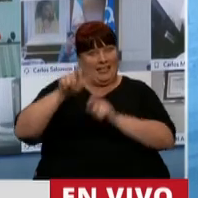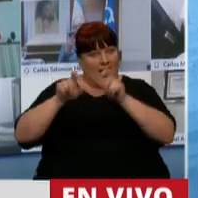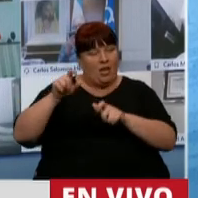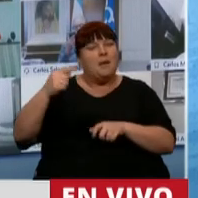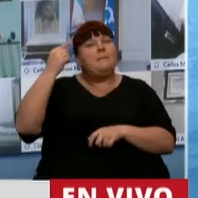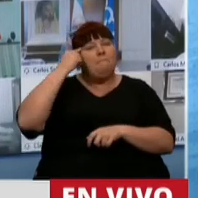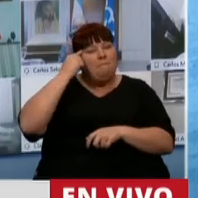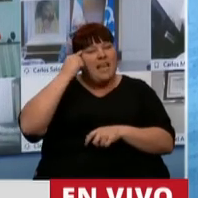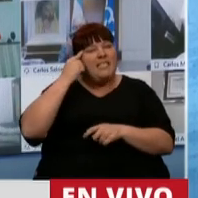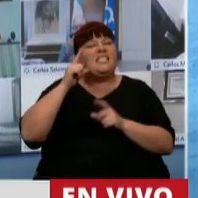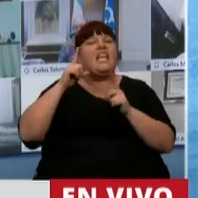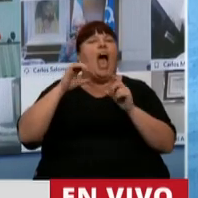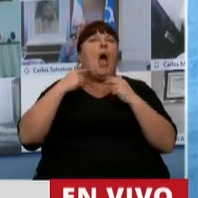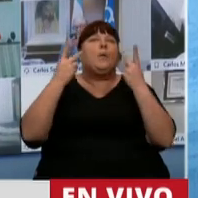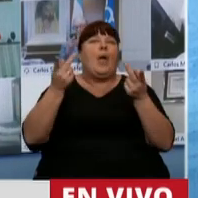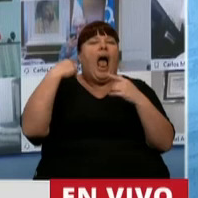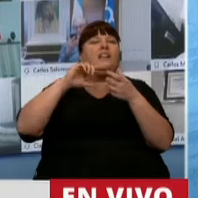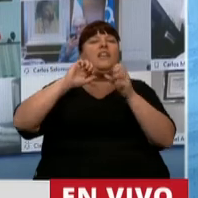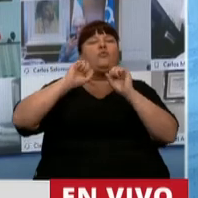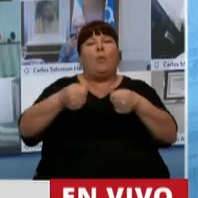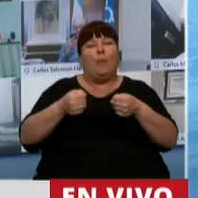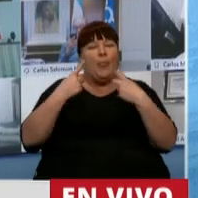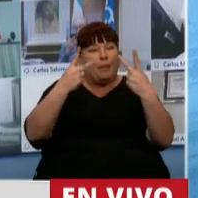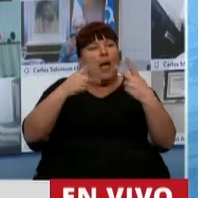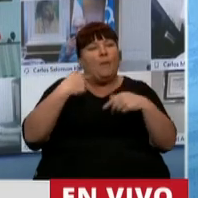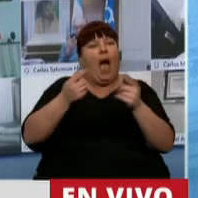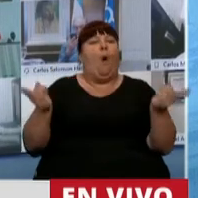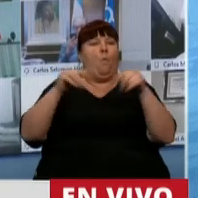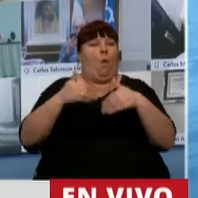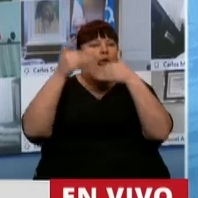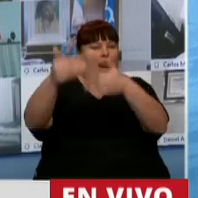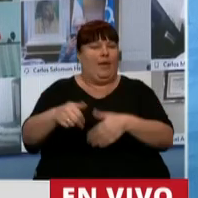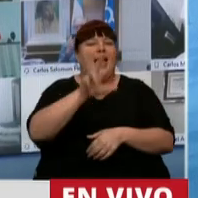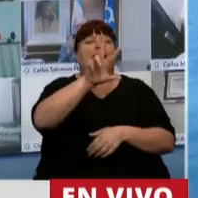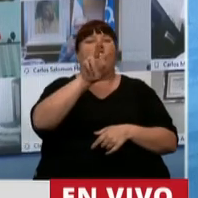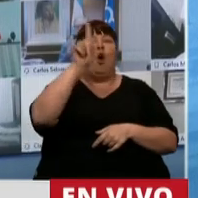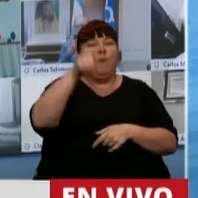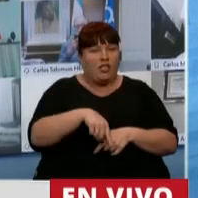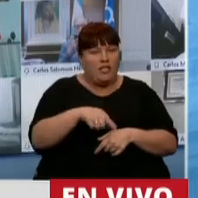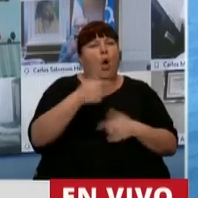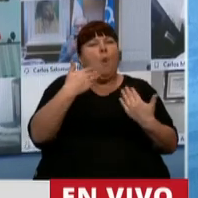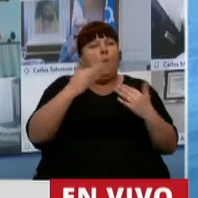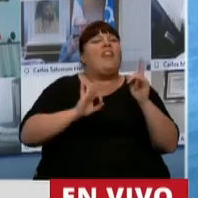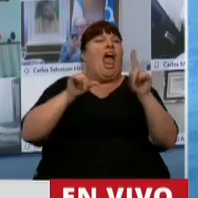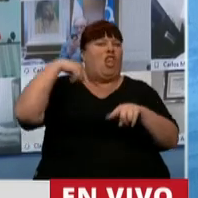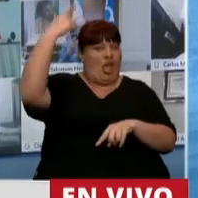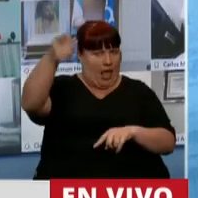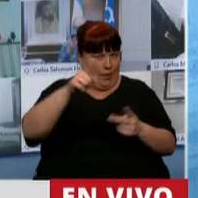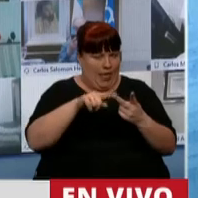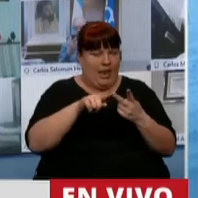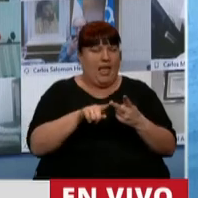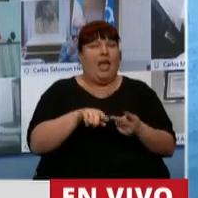piensan reprogramar su viaje que ha sido cancelado el 32% piensa que lo haría el año próximo